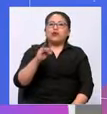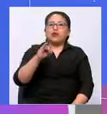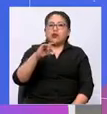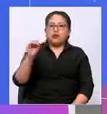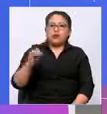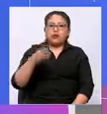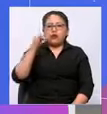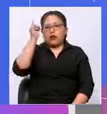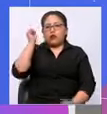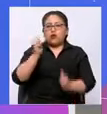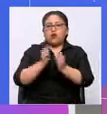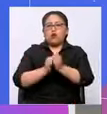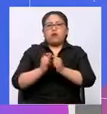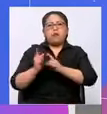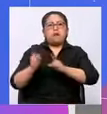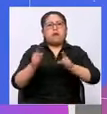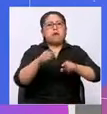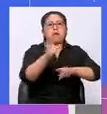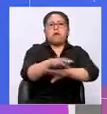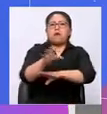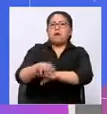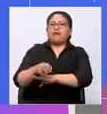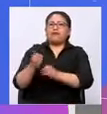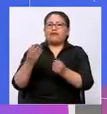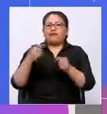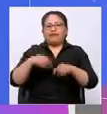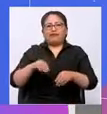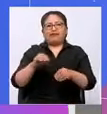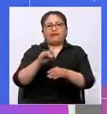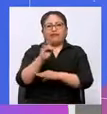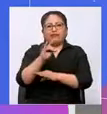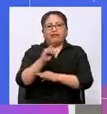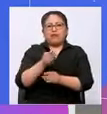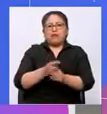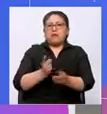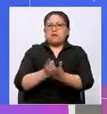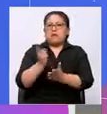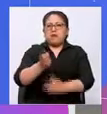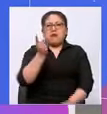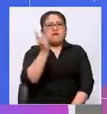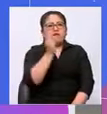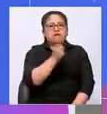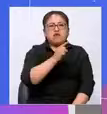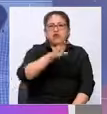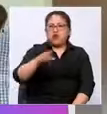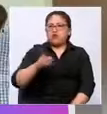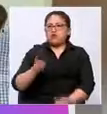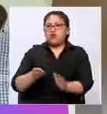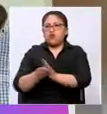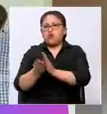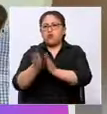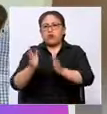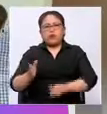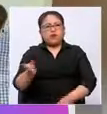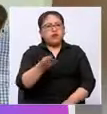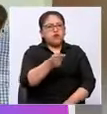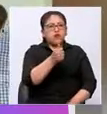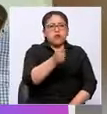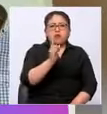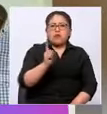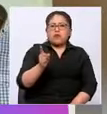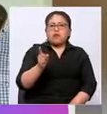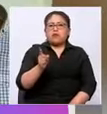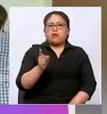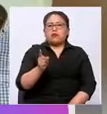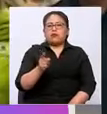dictadura con una serie de actos donde amenazaba y decía que todos poco más eran corruptos, sin embargo, la corrupción, el nido de